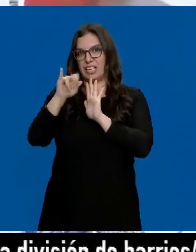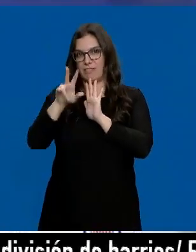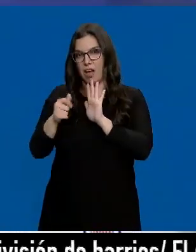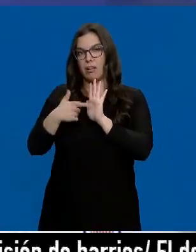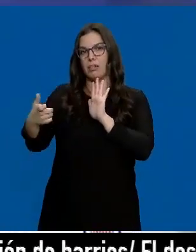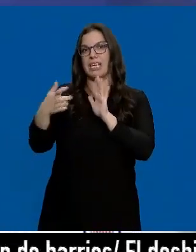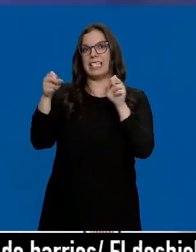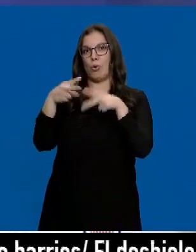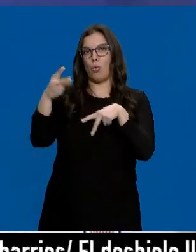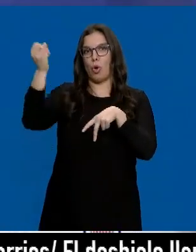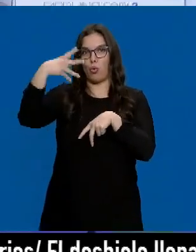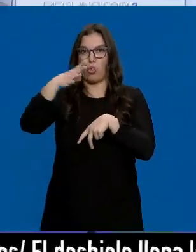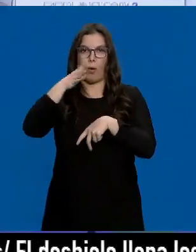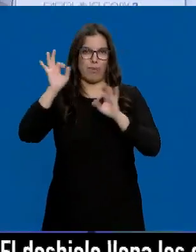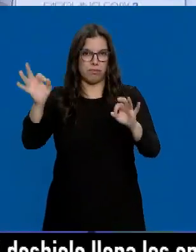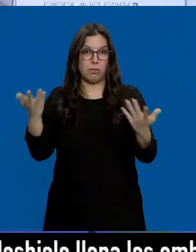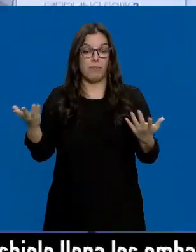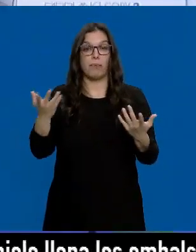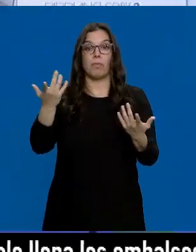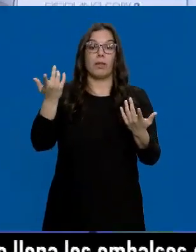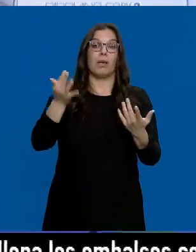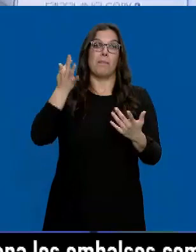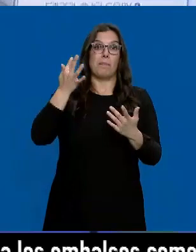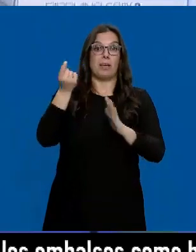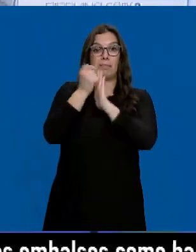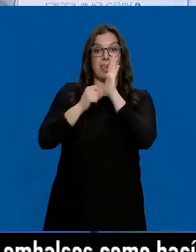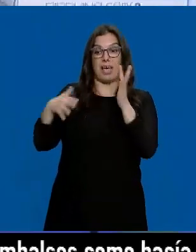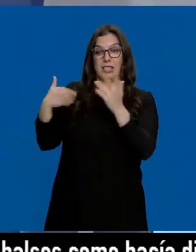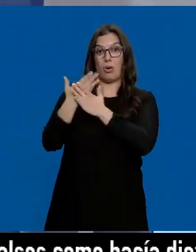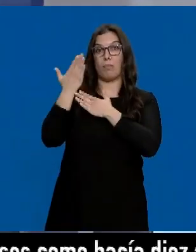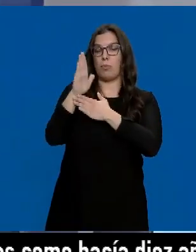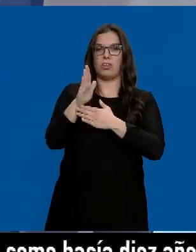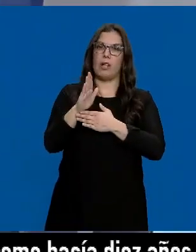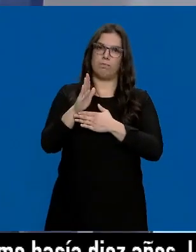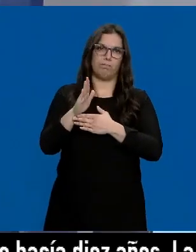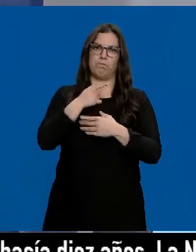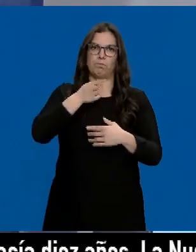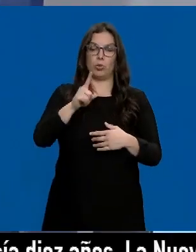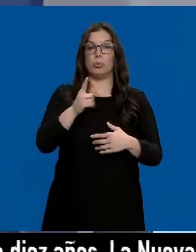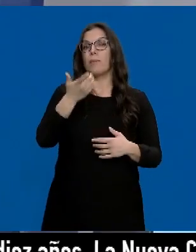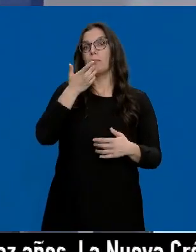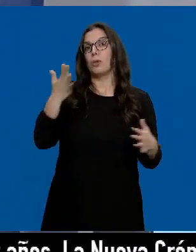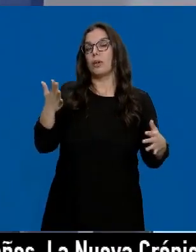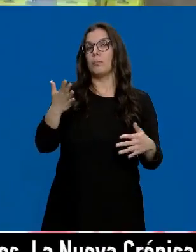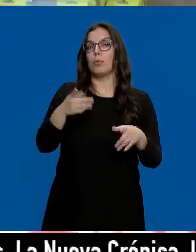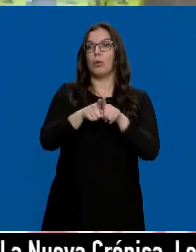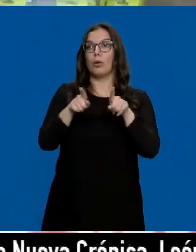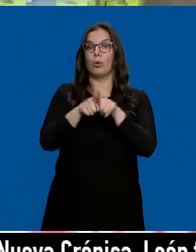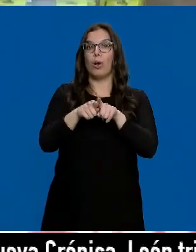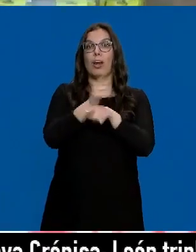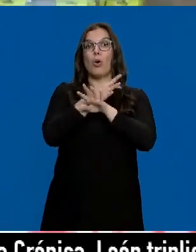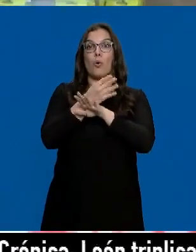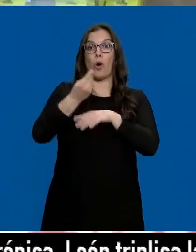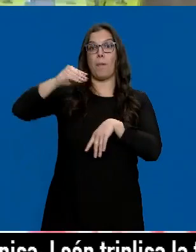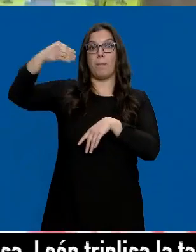tienes que quitar el seguro, la luz, el agua. Y las medidas que les han propuesto hasta ahora no les convencen, entre ellas, aumentar el número de juegos